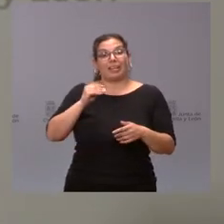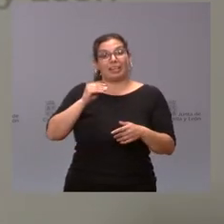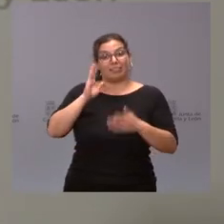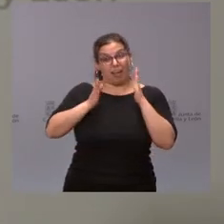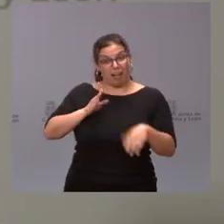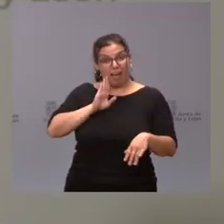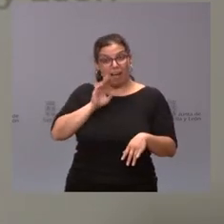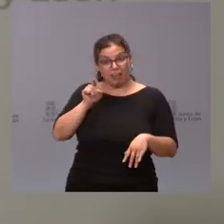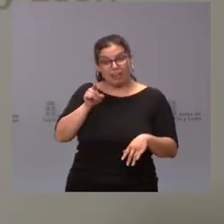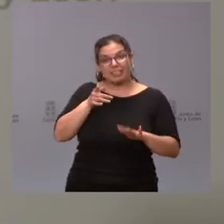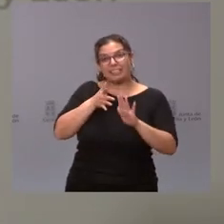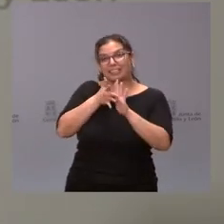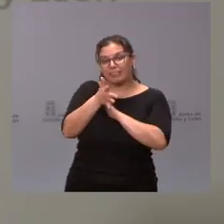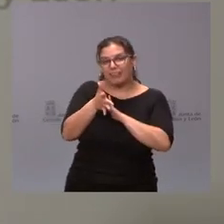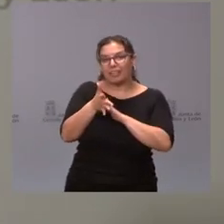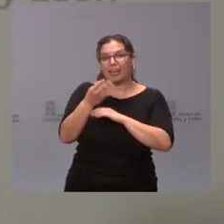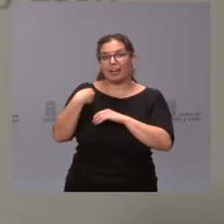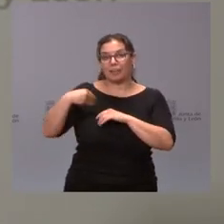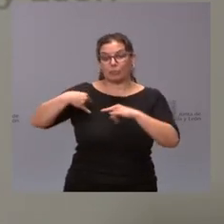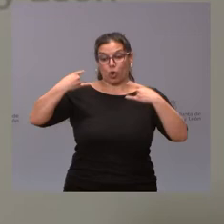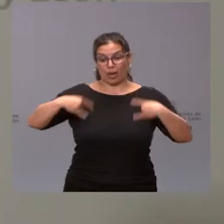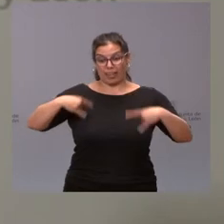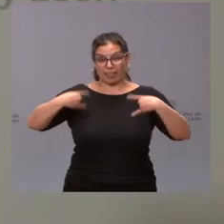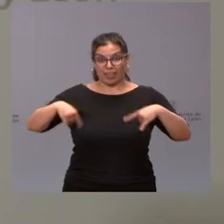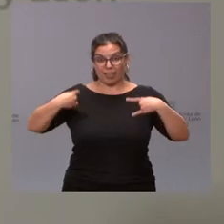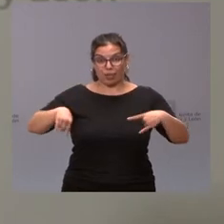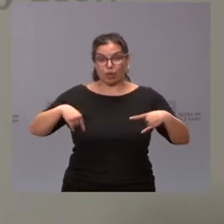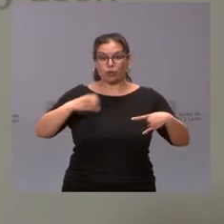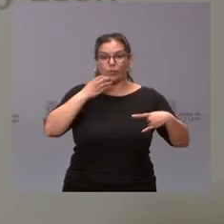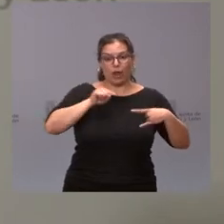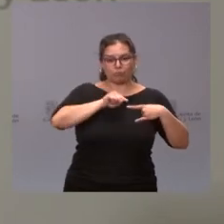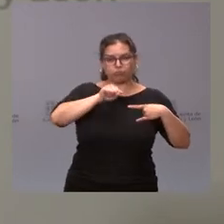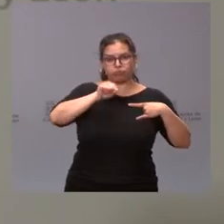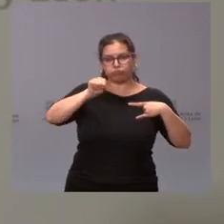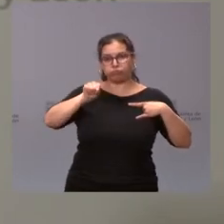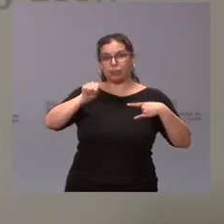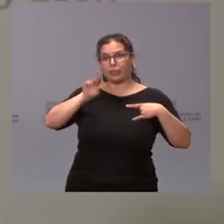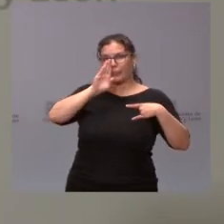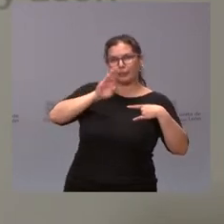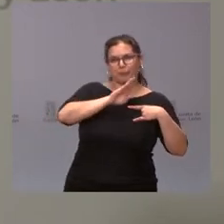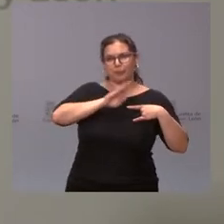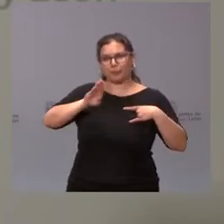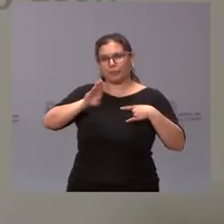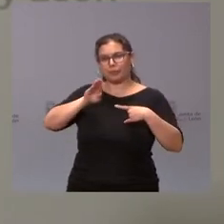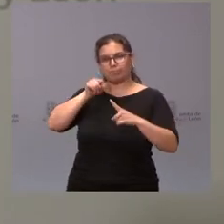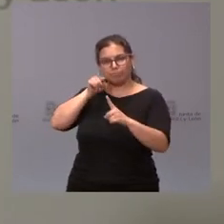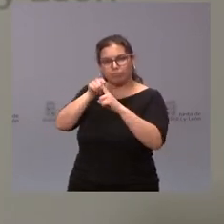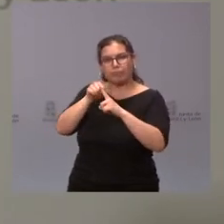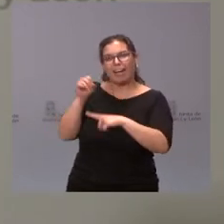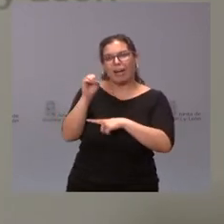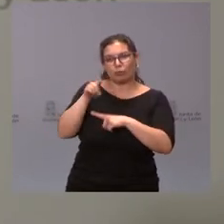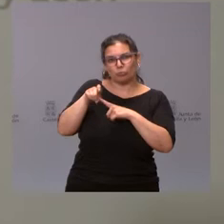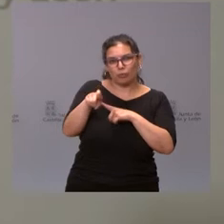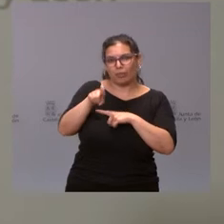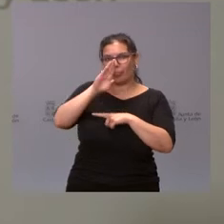liberación más precisa y localizada de la radiación para estos pacientes oncológicos. Destinaremos una inversión de 1